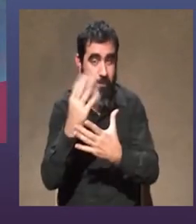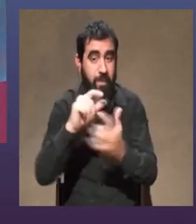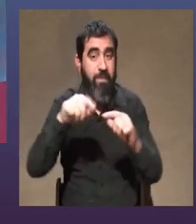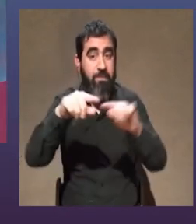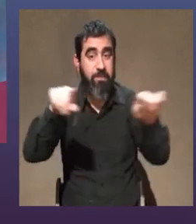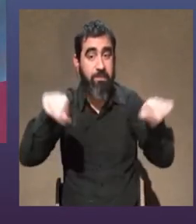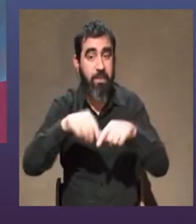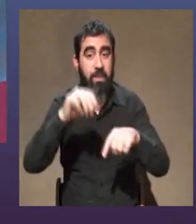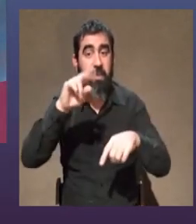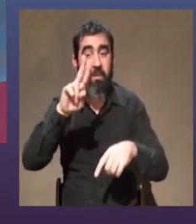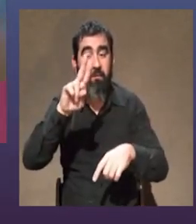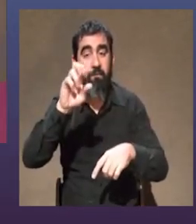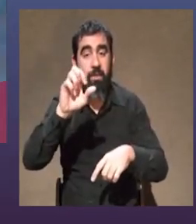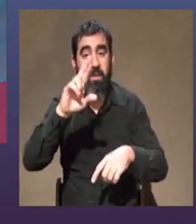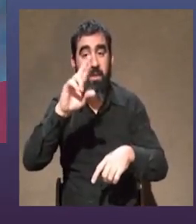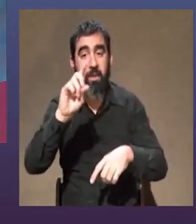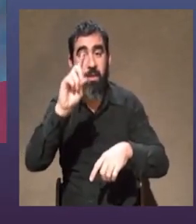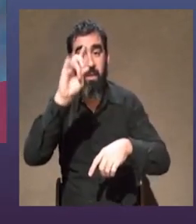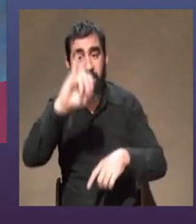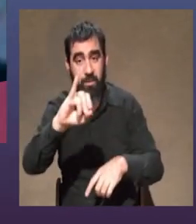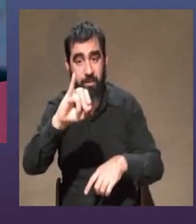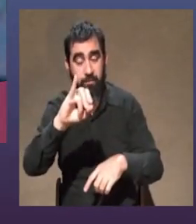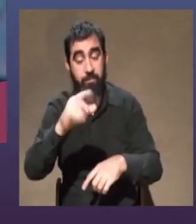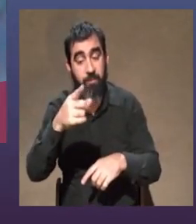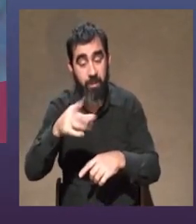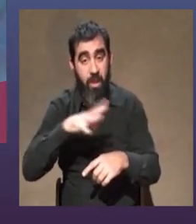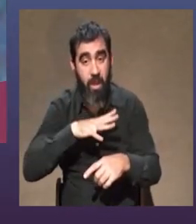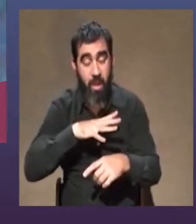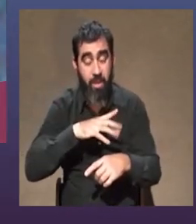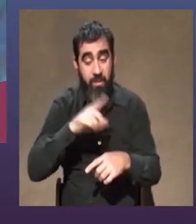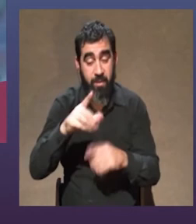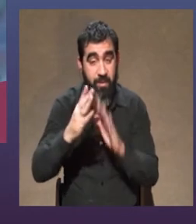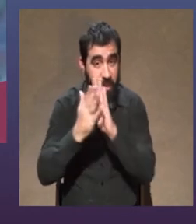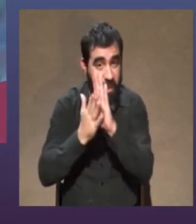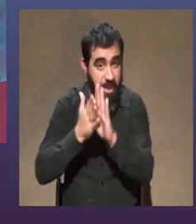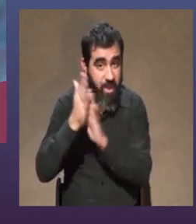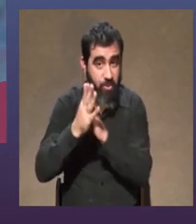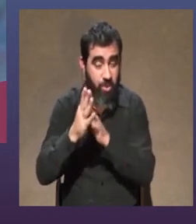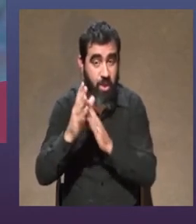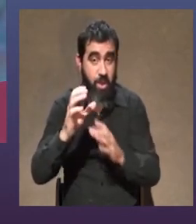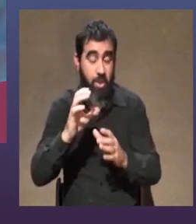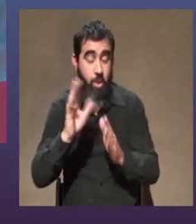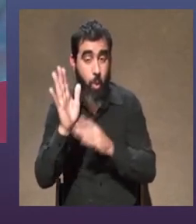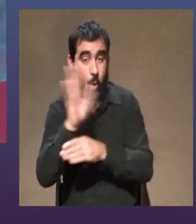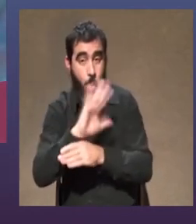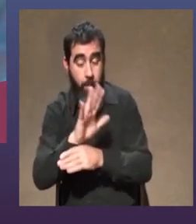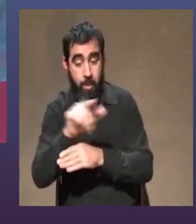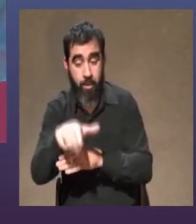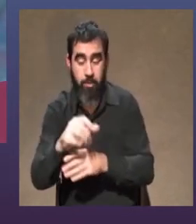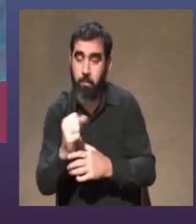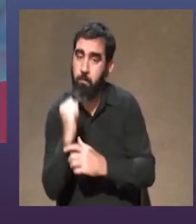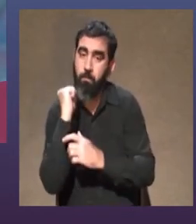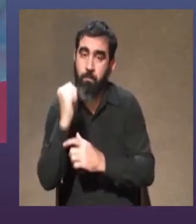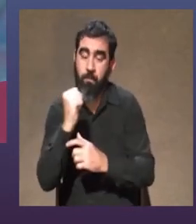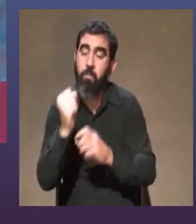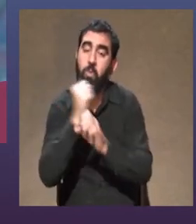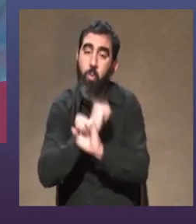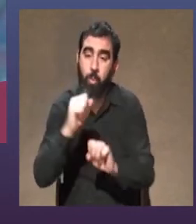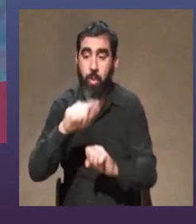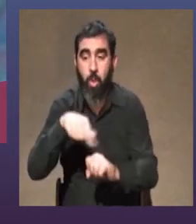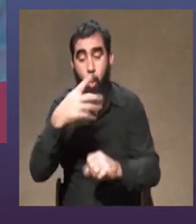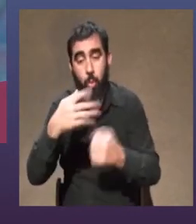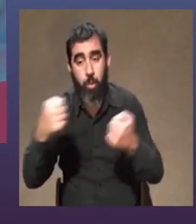en ese sentido bueno estar en la comedia nacional es un privilegio por lo cual nos permite que en otros